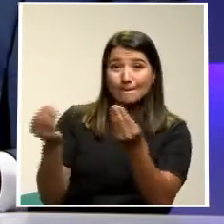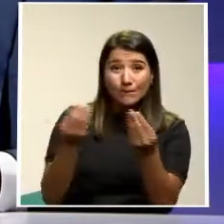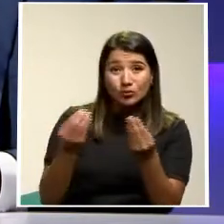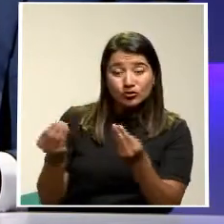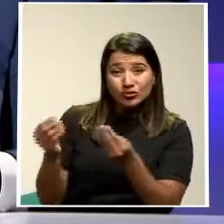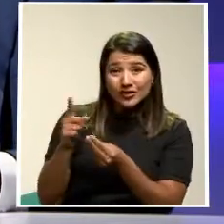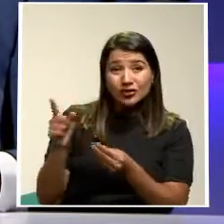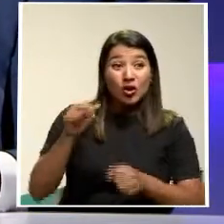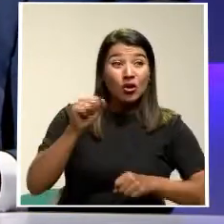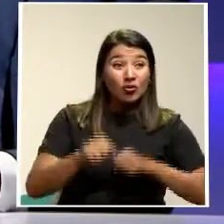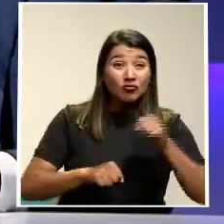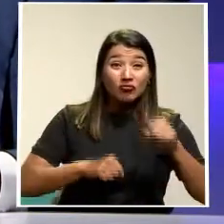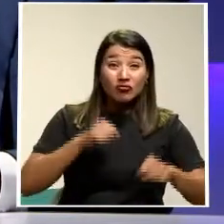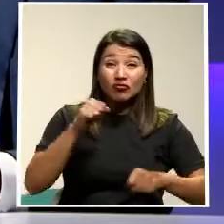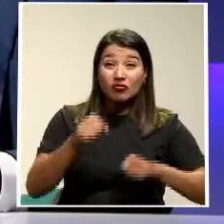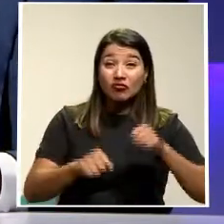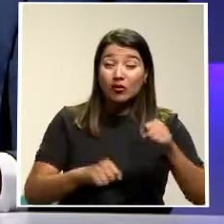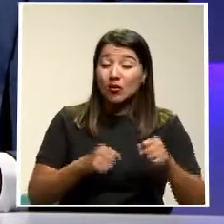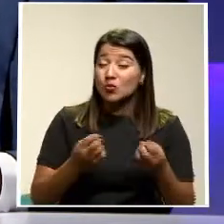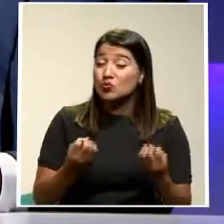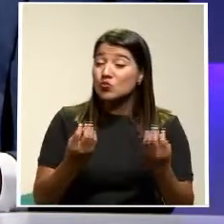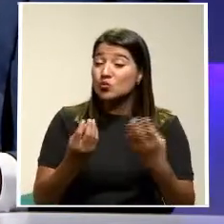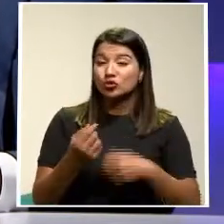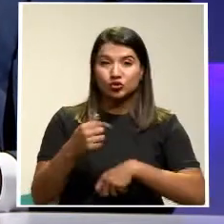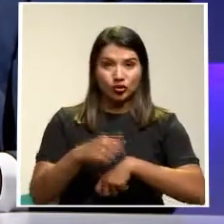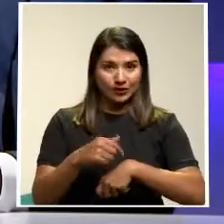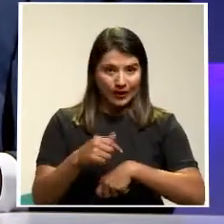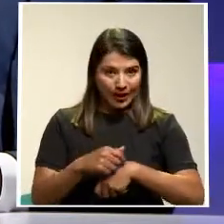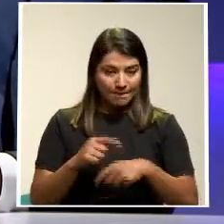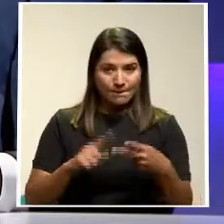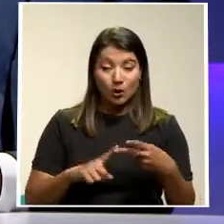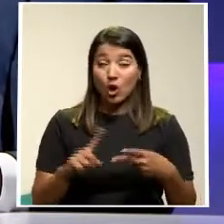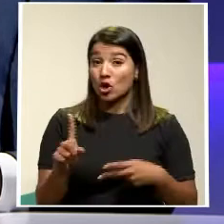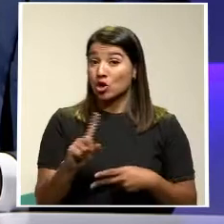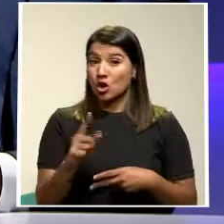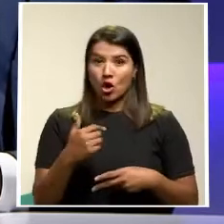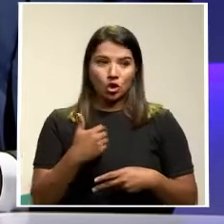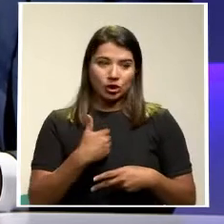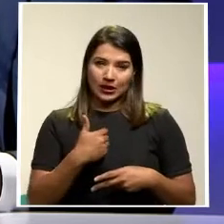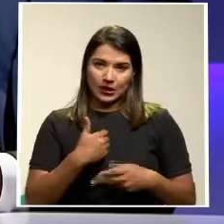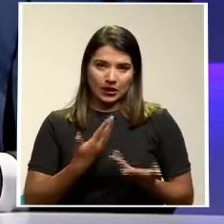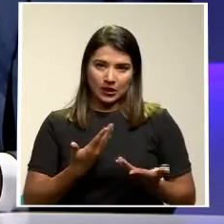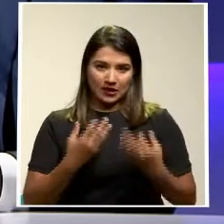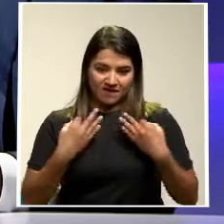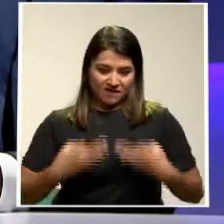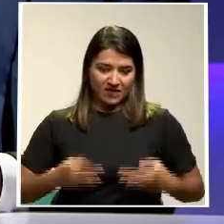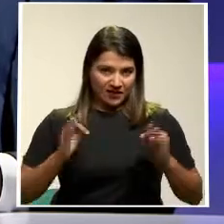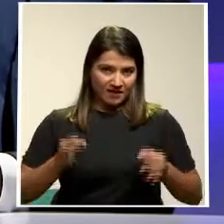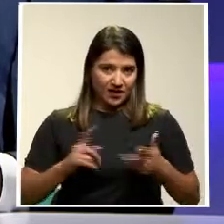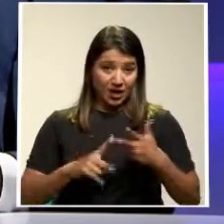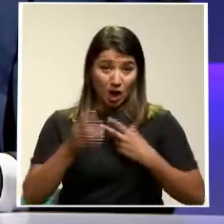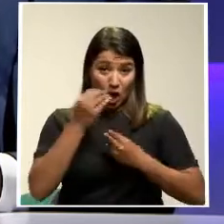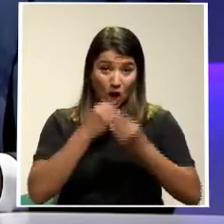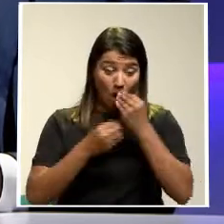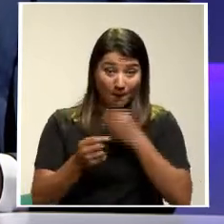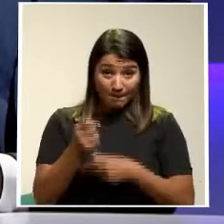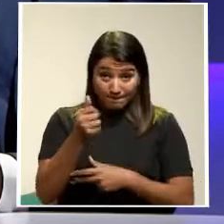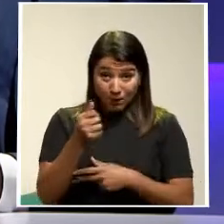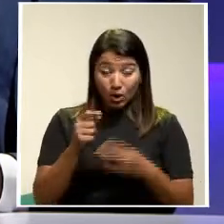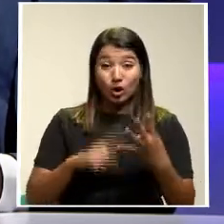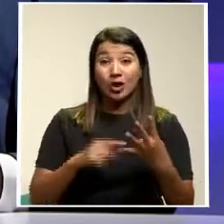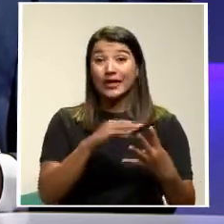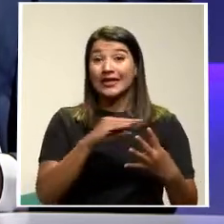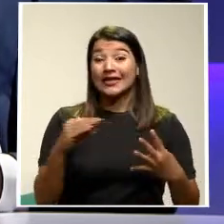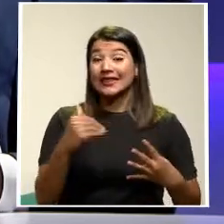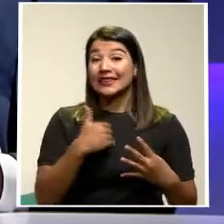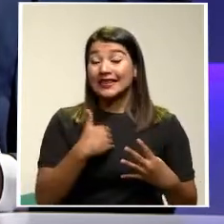Pedalean Durante Durante muchas horas No tienen condición física Comen muy poco Y tienen